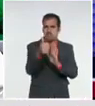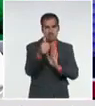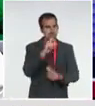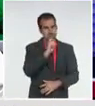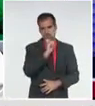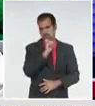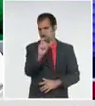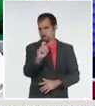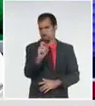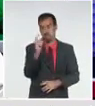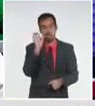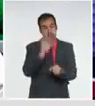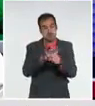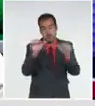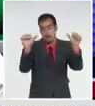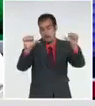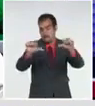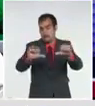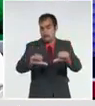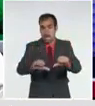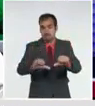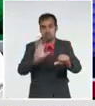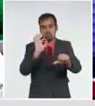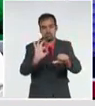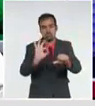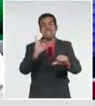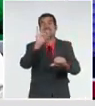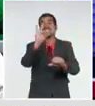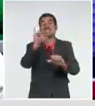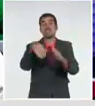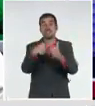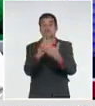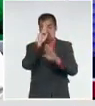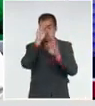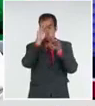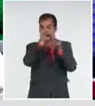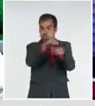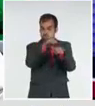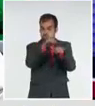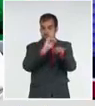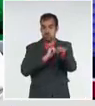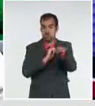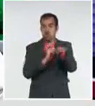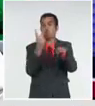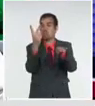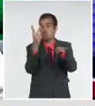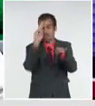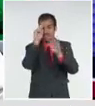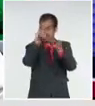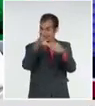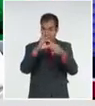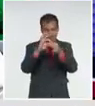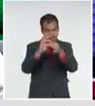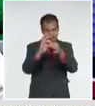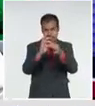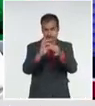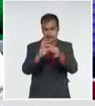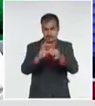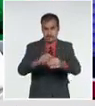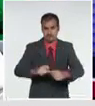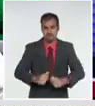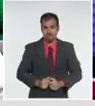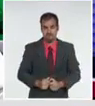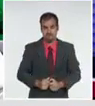y lamentablemente después de siete días ingresados, dos días de ellos en terapia intensiva, el